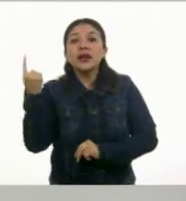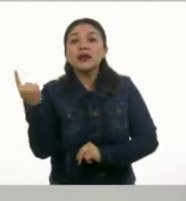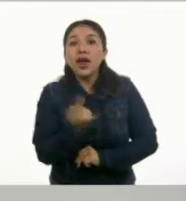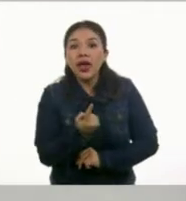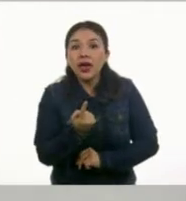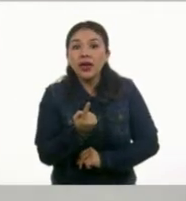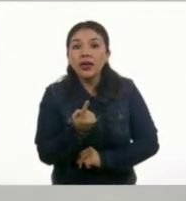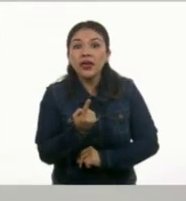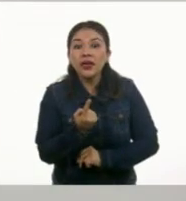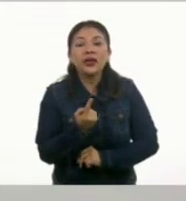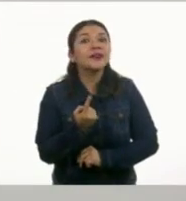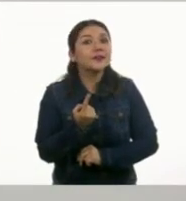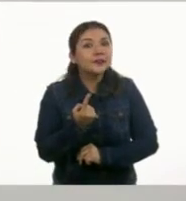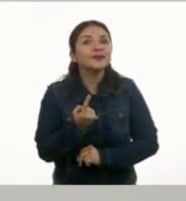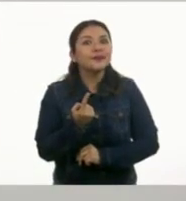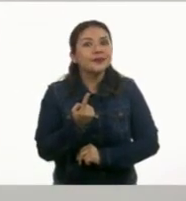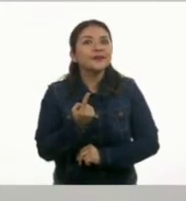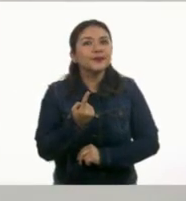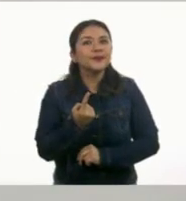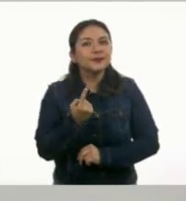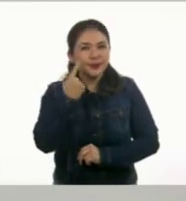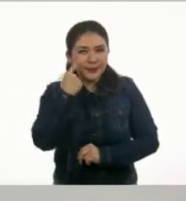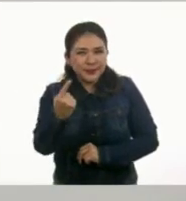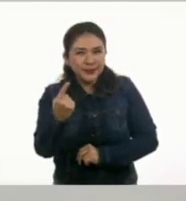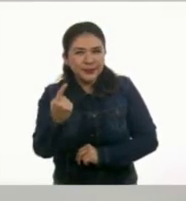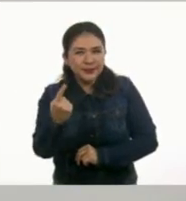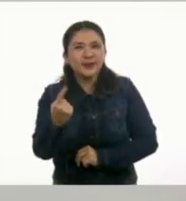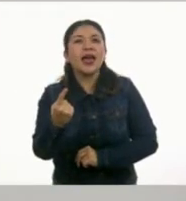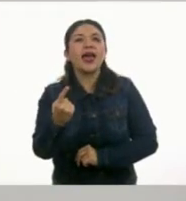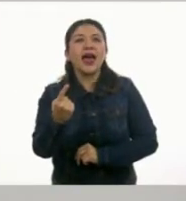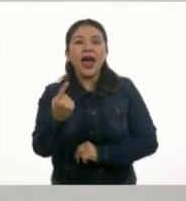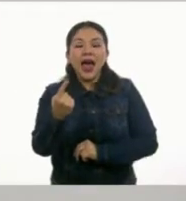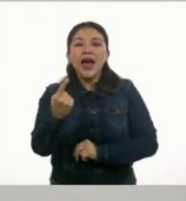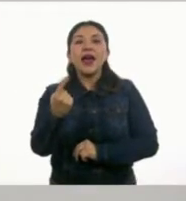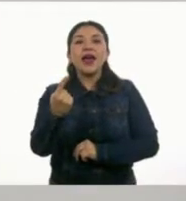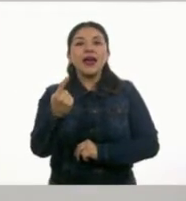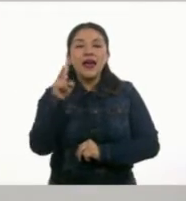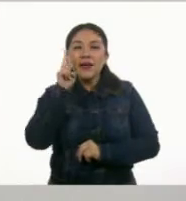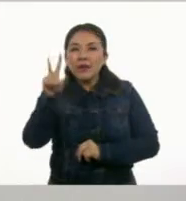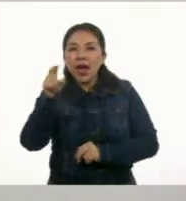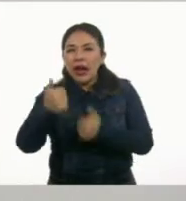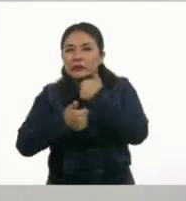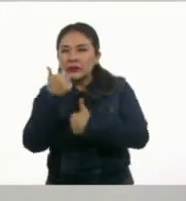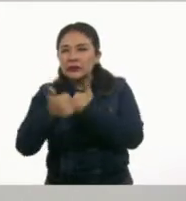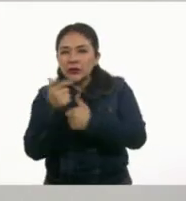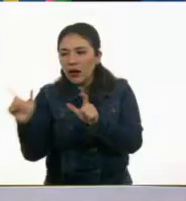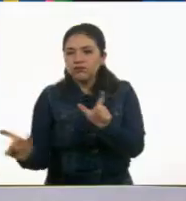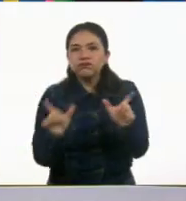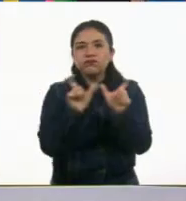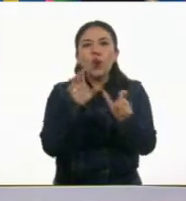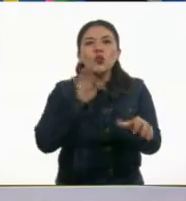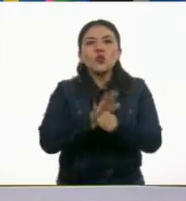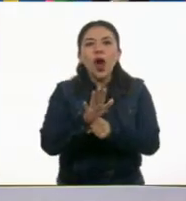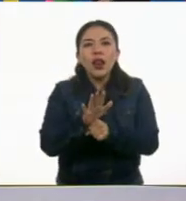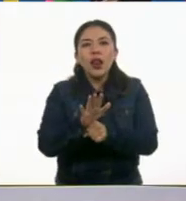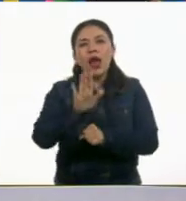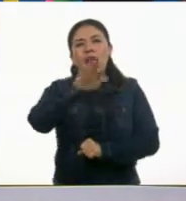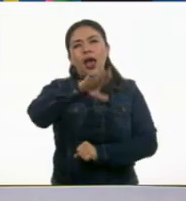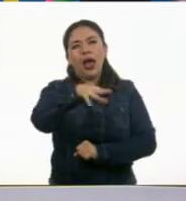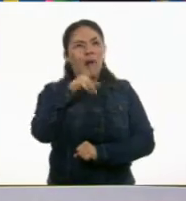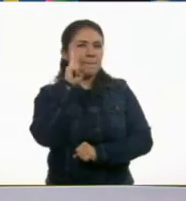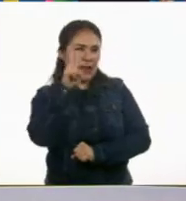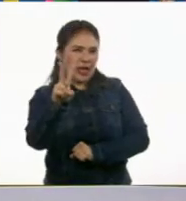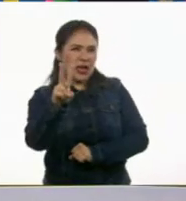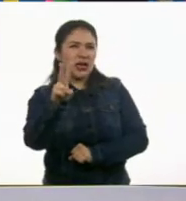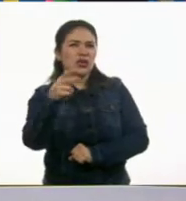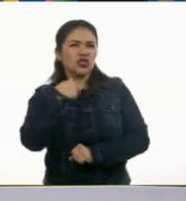tenemos. ¿Cuál sería la otra parte? Ay, ocurre a una de ellas despertarse. A ver, vamos, vamos a buscarla, vamos a buscarla. Pues es que, profesor, a